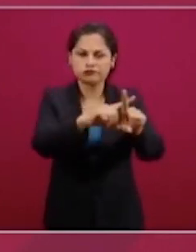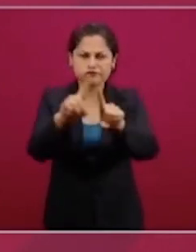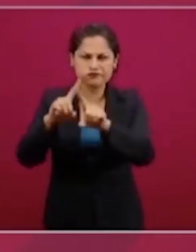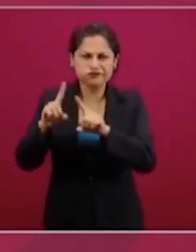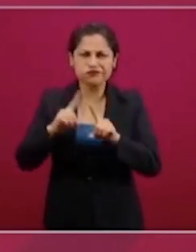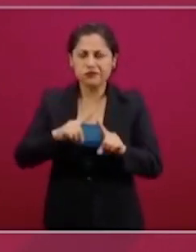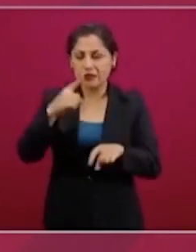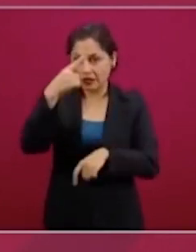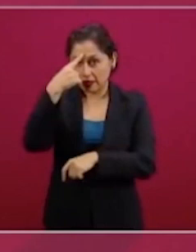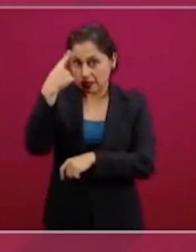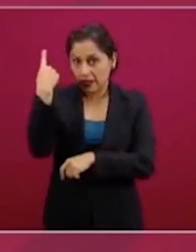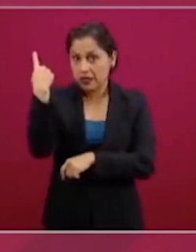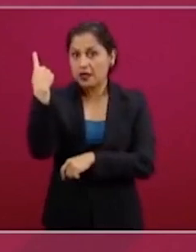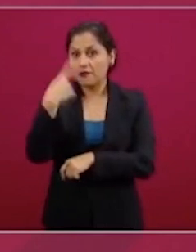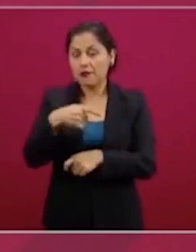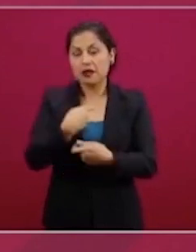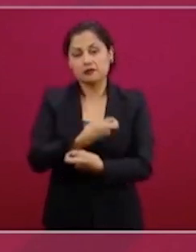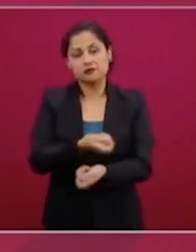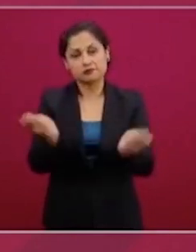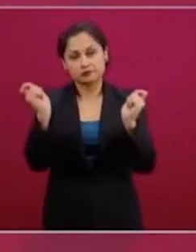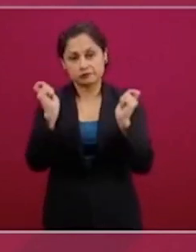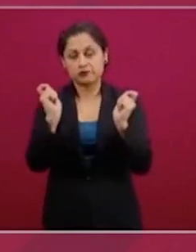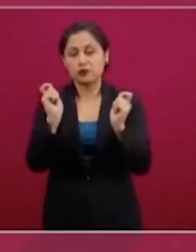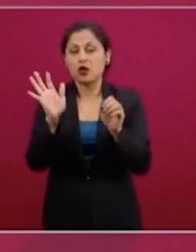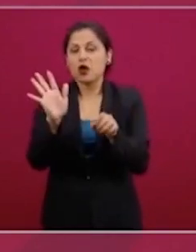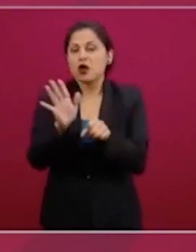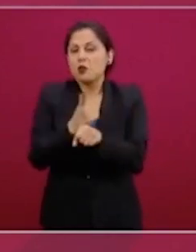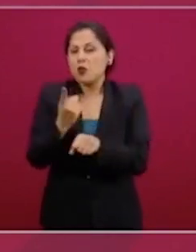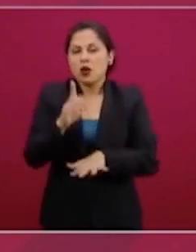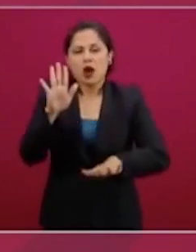la tentación o a veces la acción